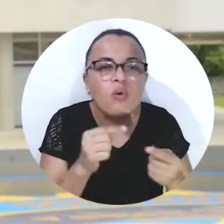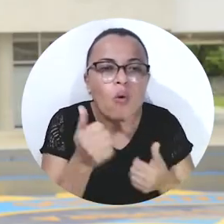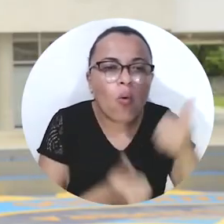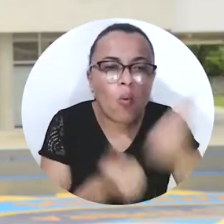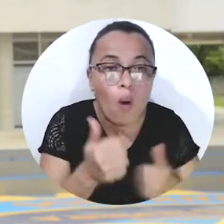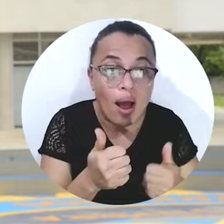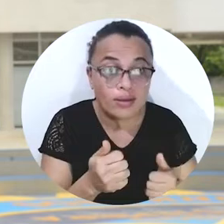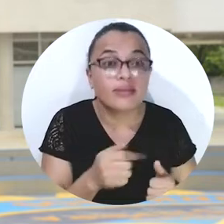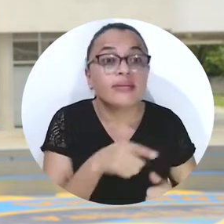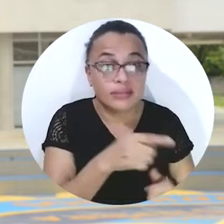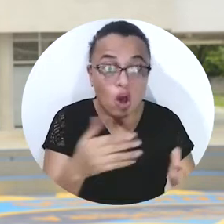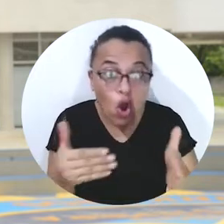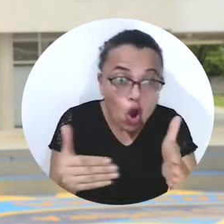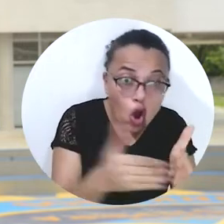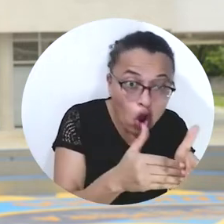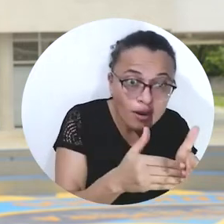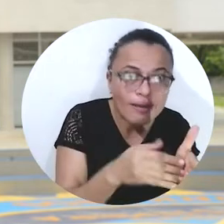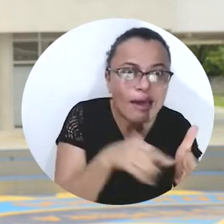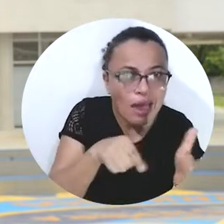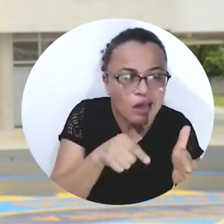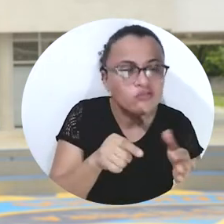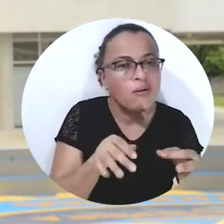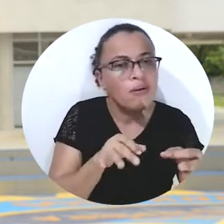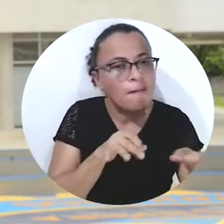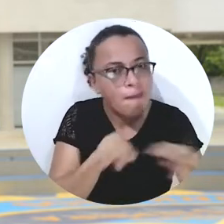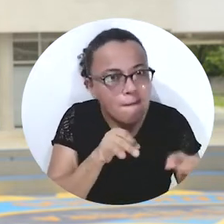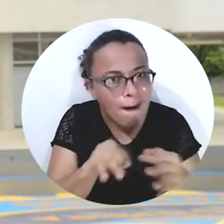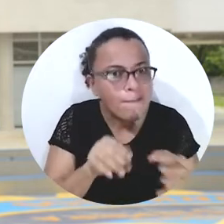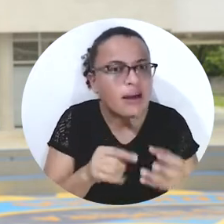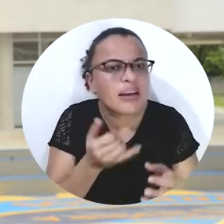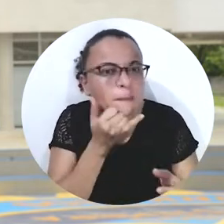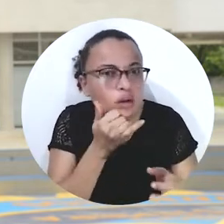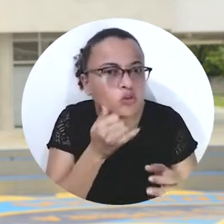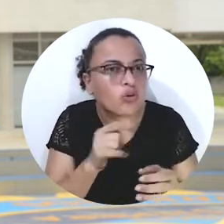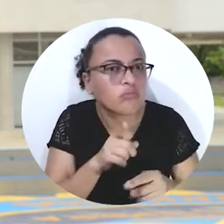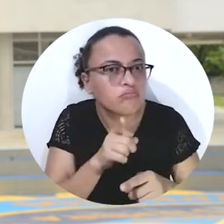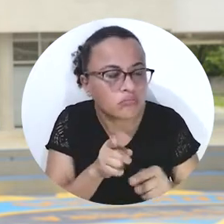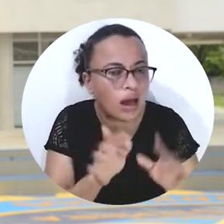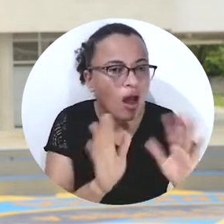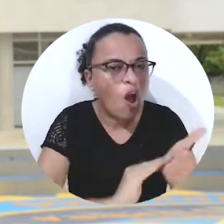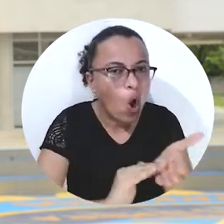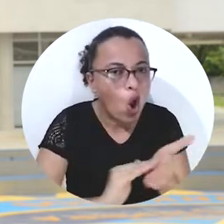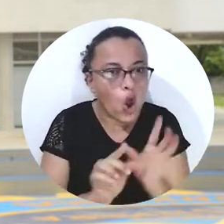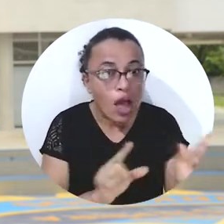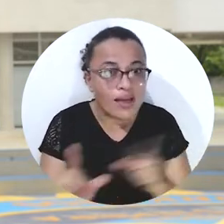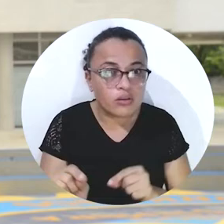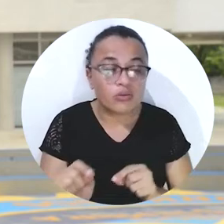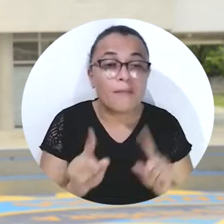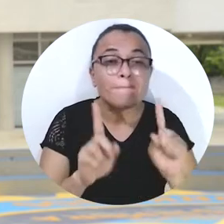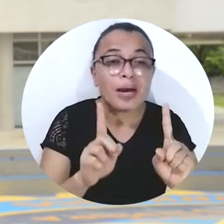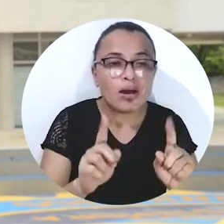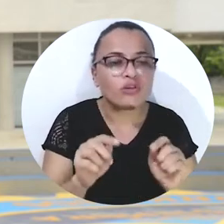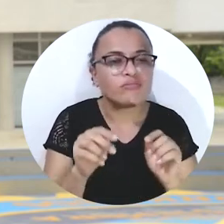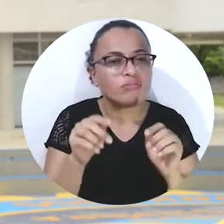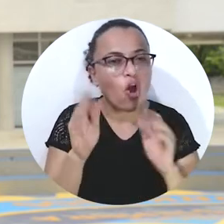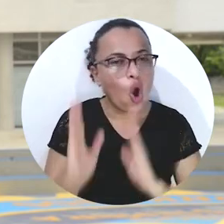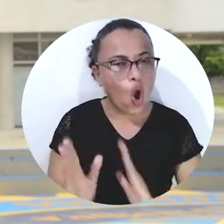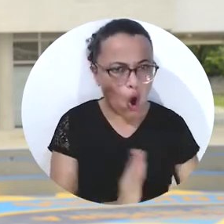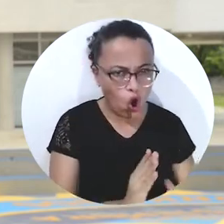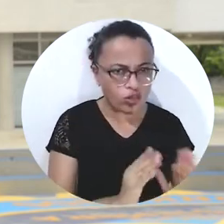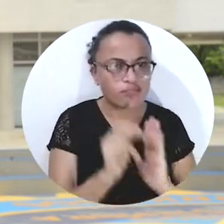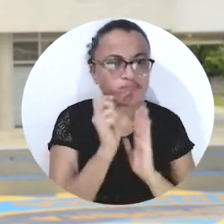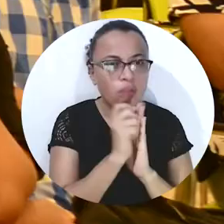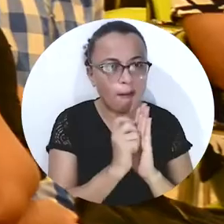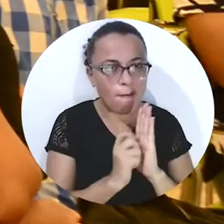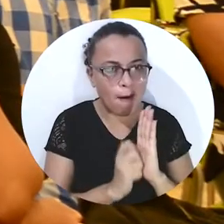demandado, establecemos unas reglas de interpretación, de manera que tienen un propósito primero de enaltecer